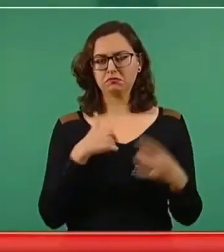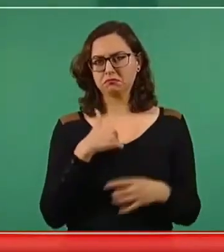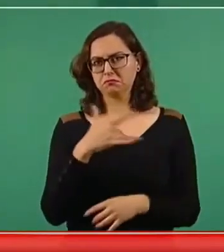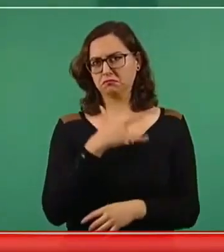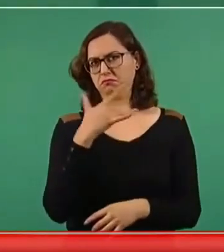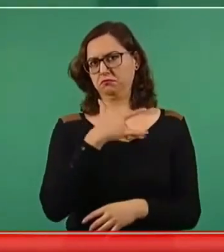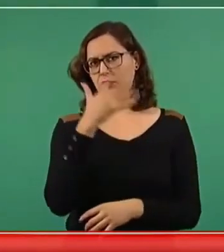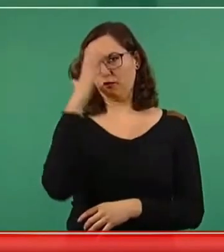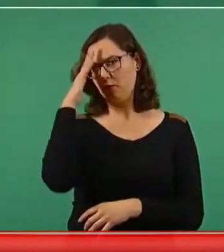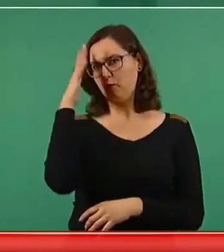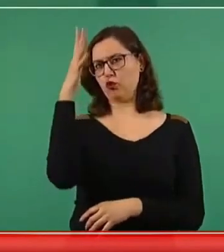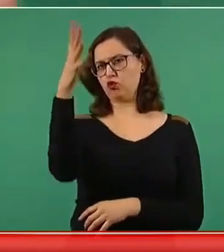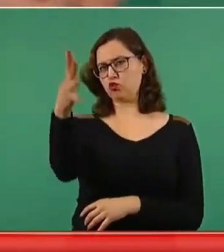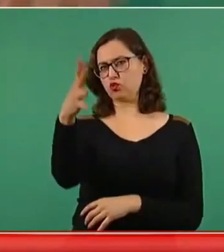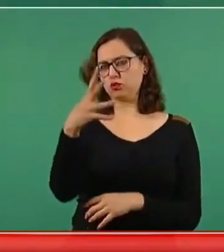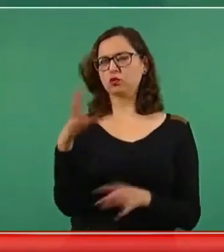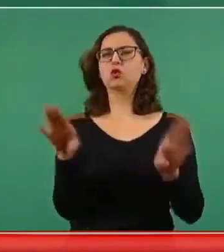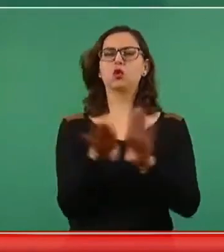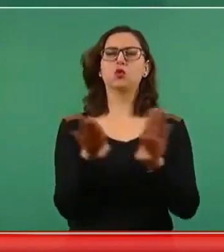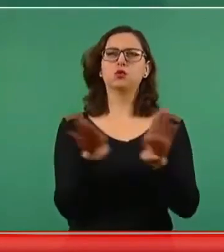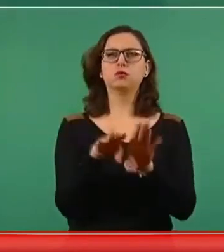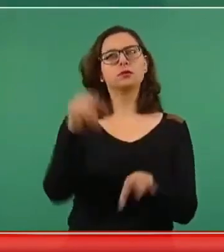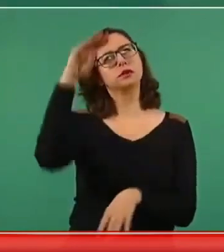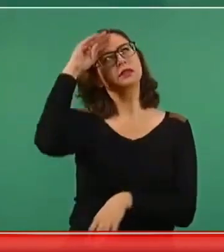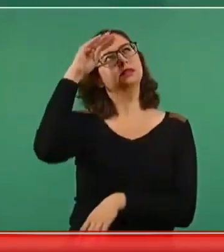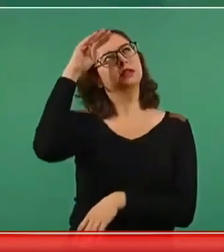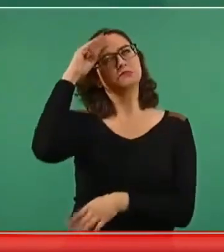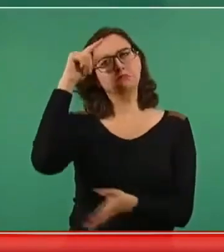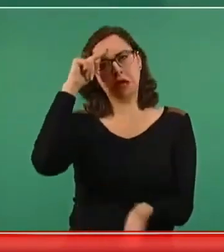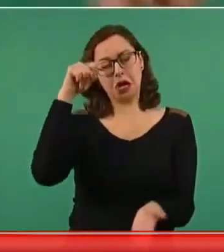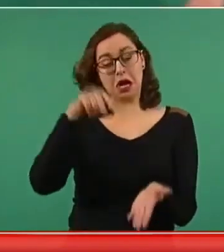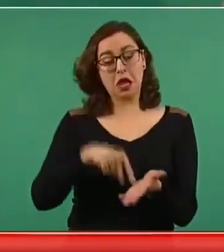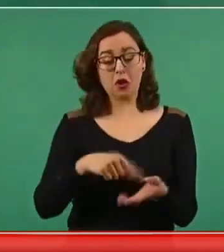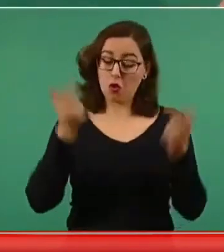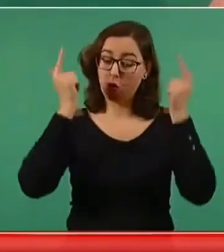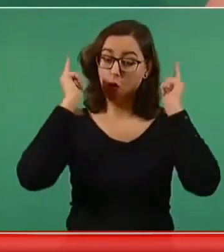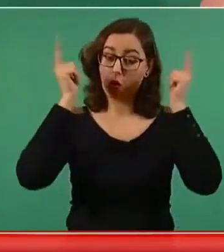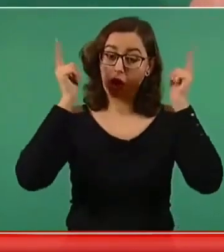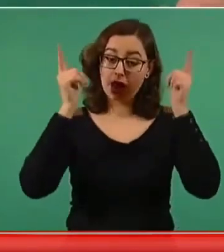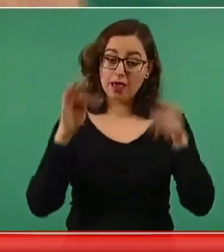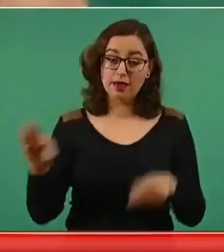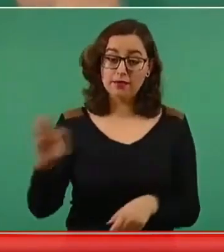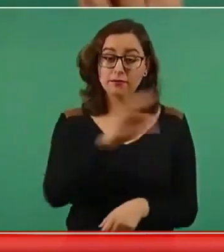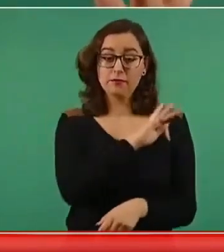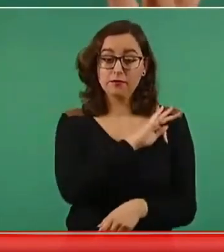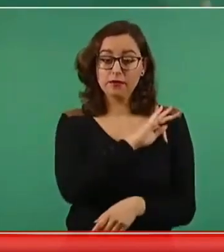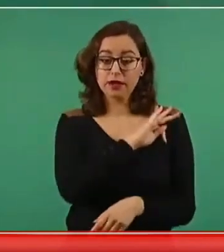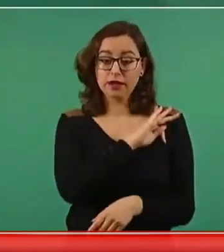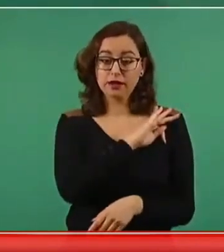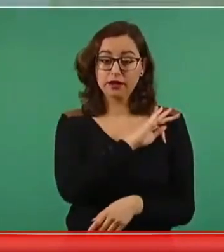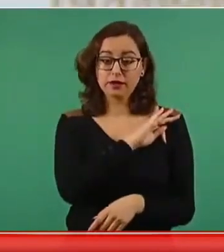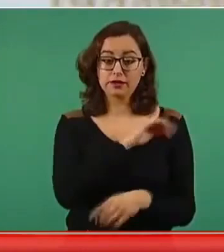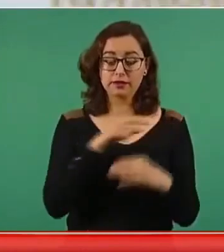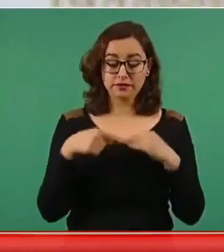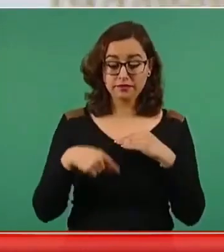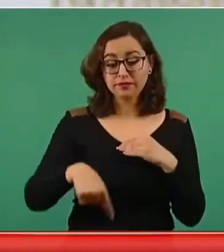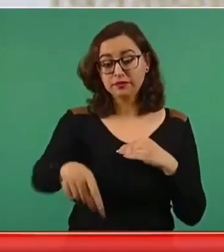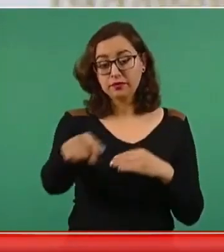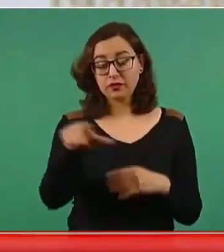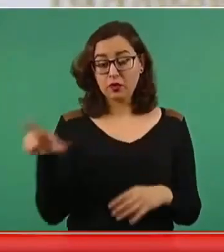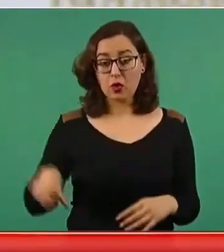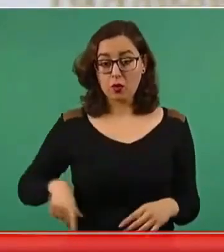que espero para finales del gobierno,